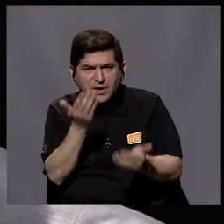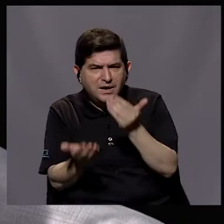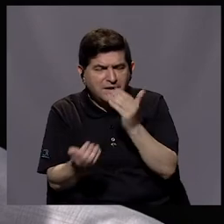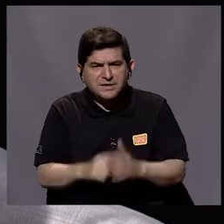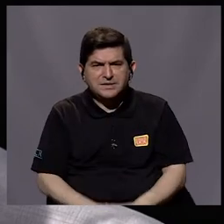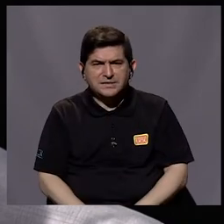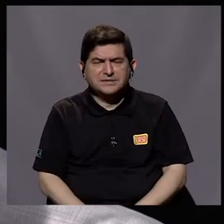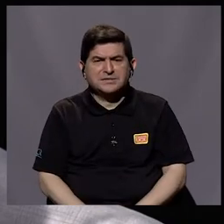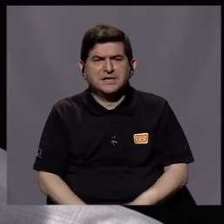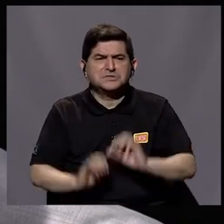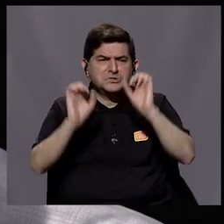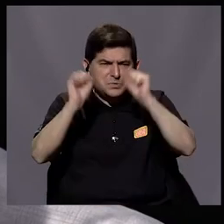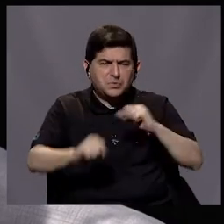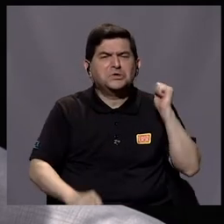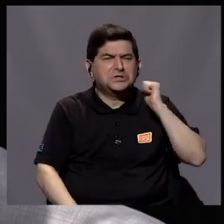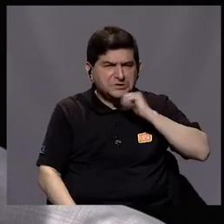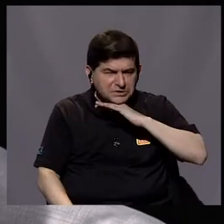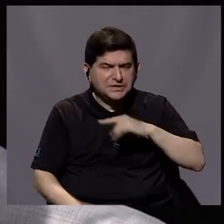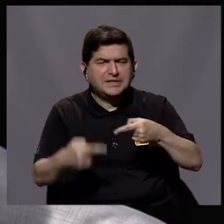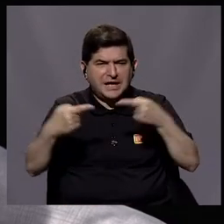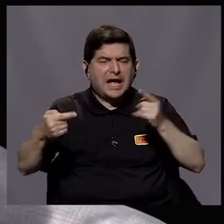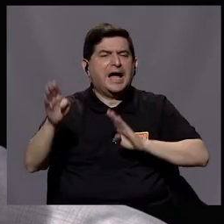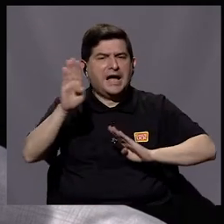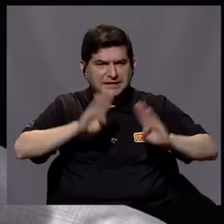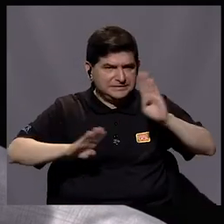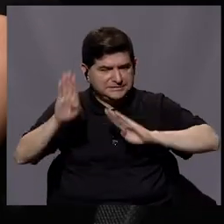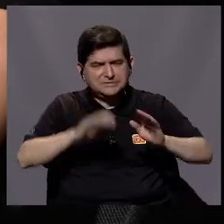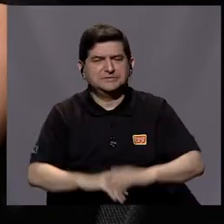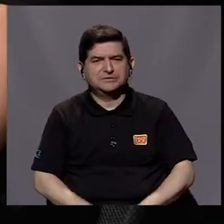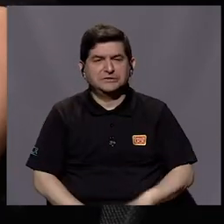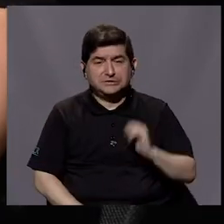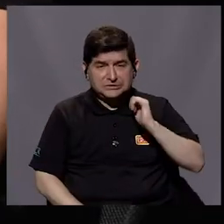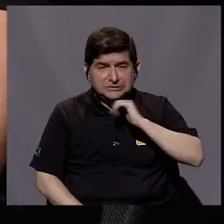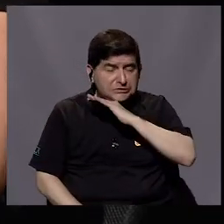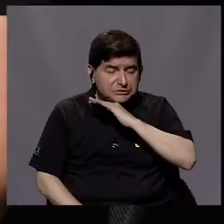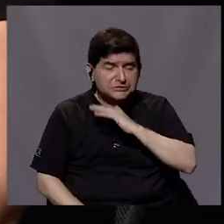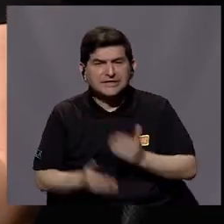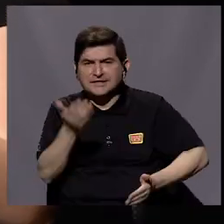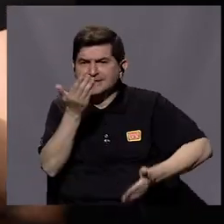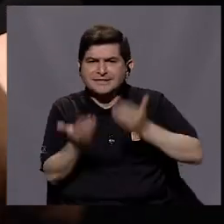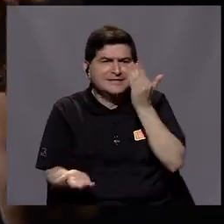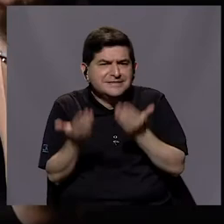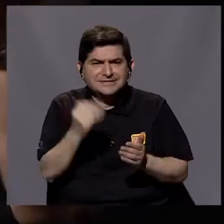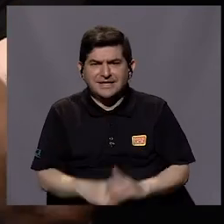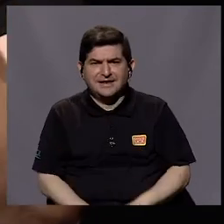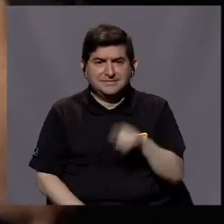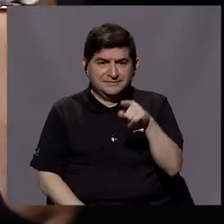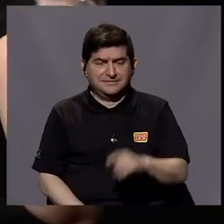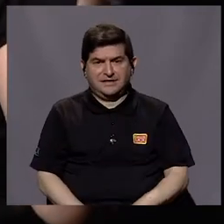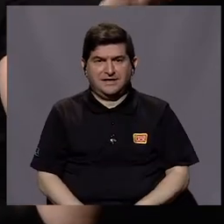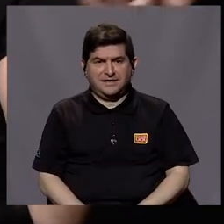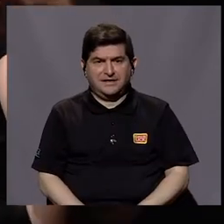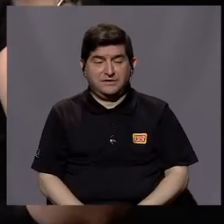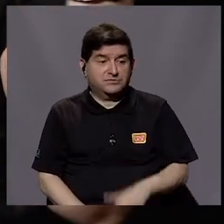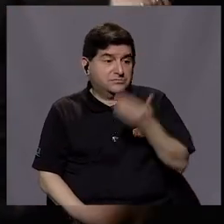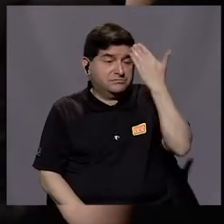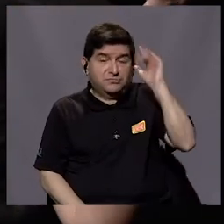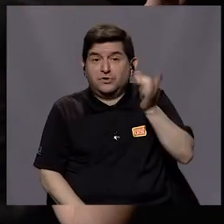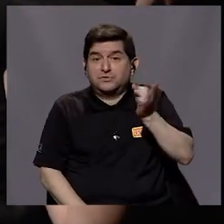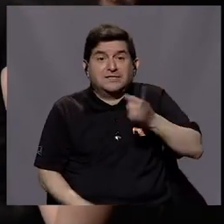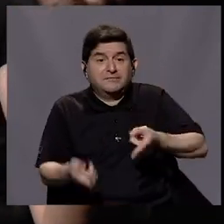quizás es altamente probable que esté contaminada con antibióticos. Que esos antibióticos probablemente vengan de fuentes